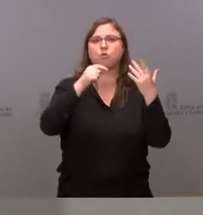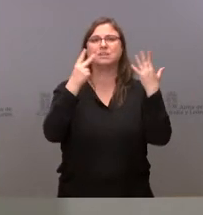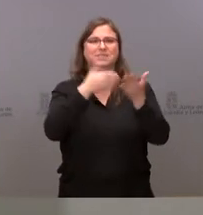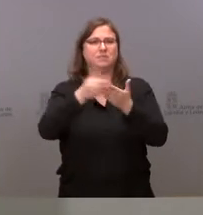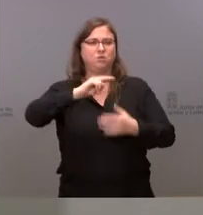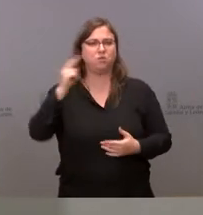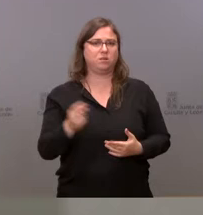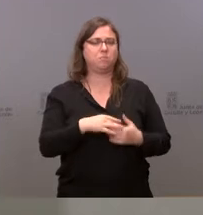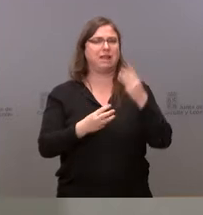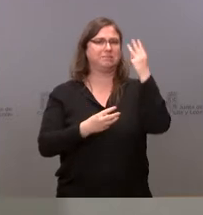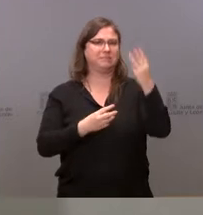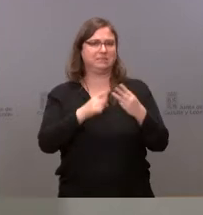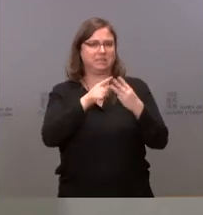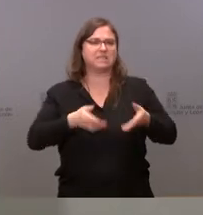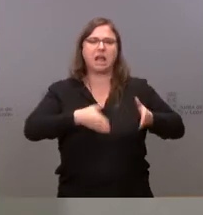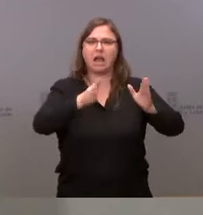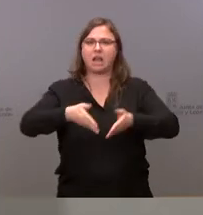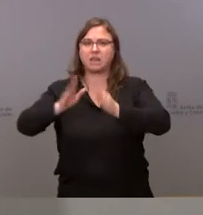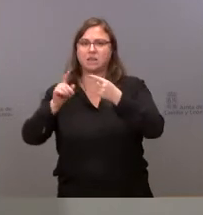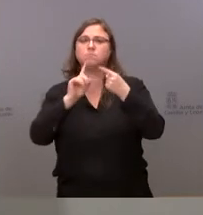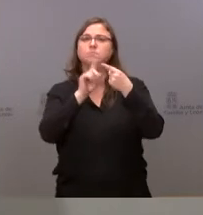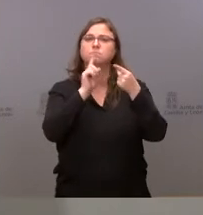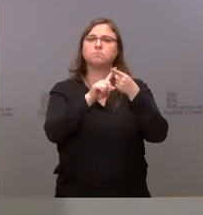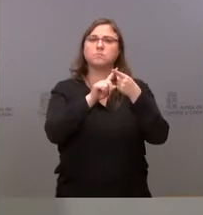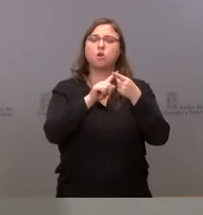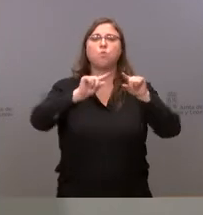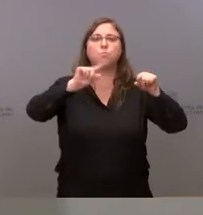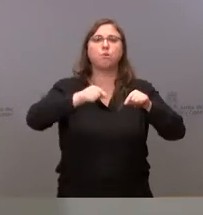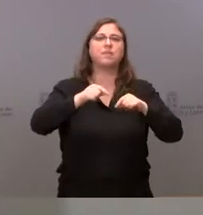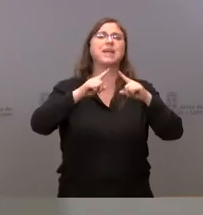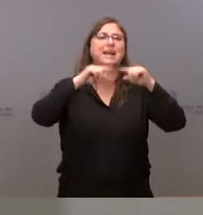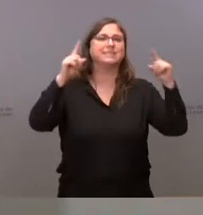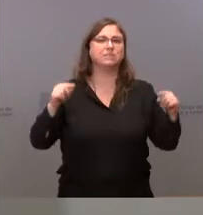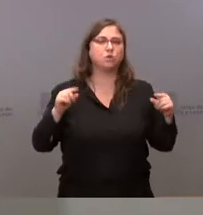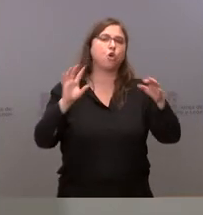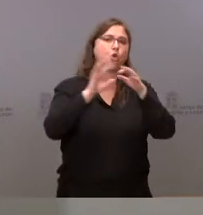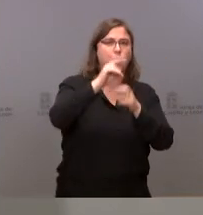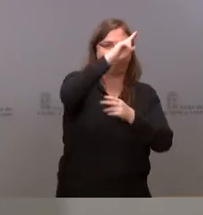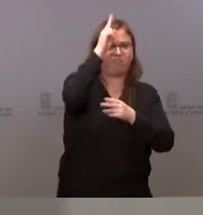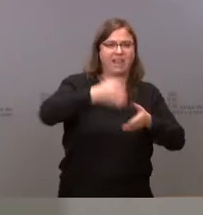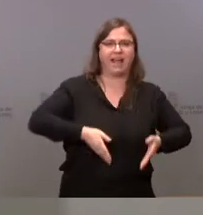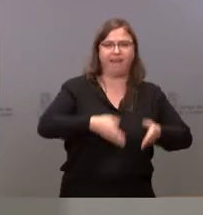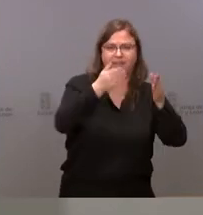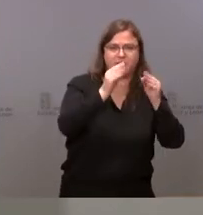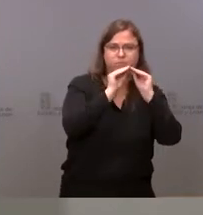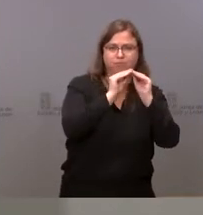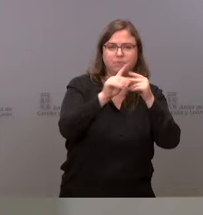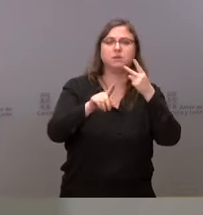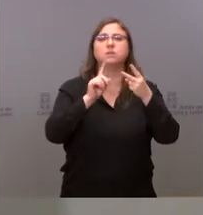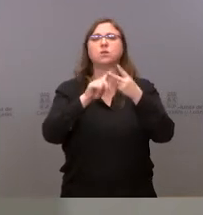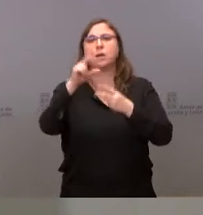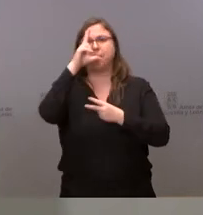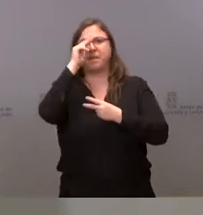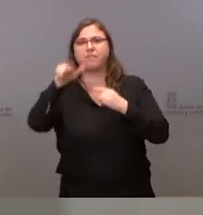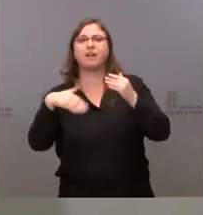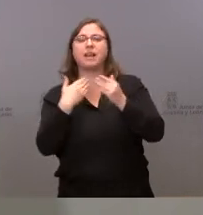en tres importantes carreteras. La primera de ellas en la provincia de Segovia en conexión con Madrid, la siguiente de Peñafiel al